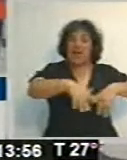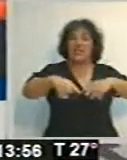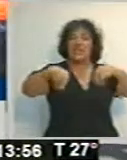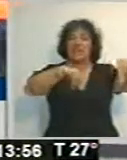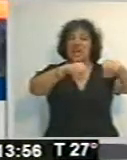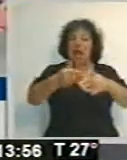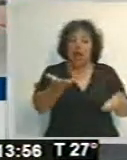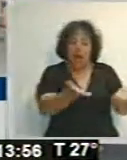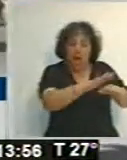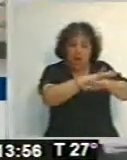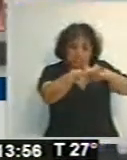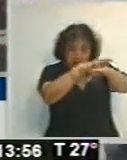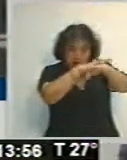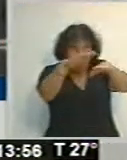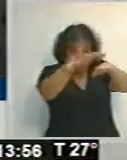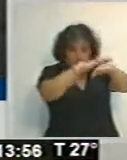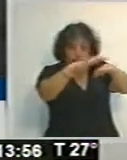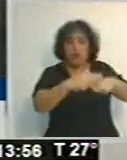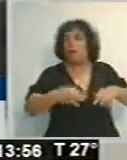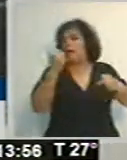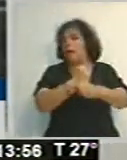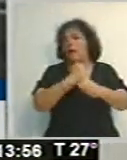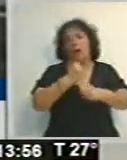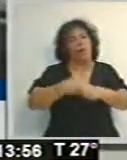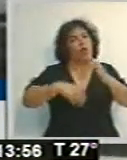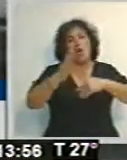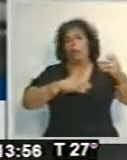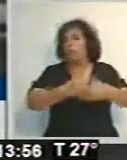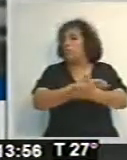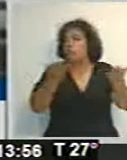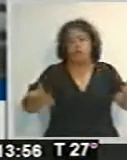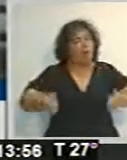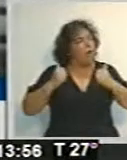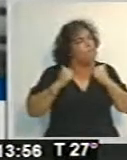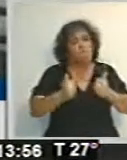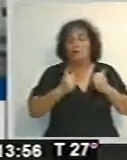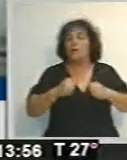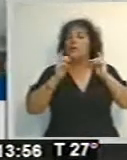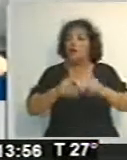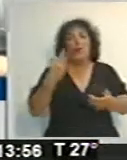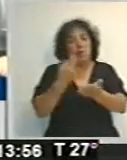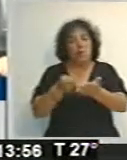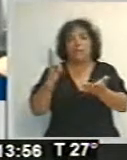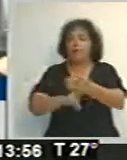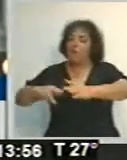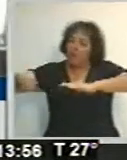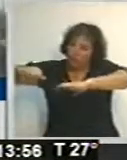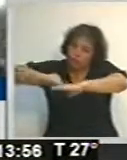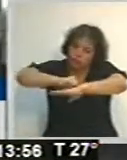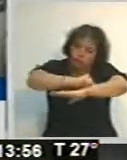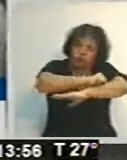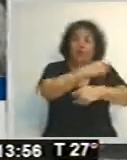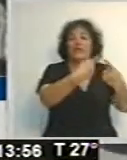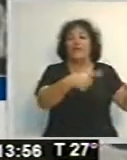nivelación, bueno, a full con la obra pública, vamos a continuar con la repavimentación en distintas